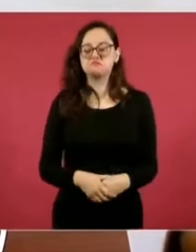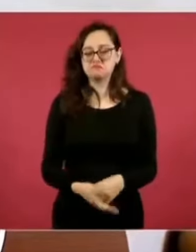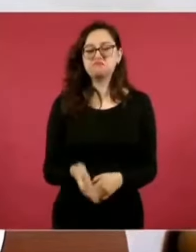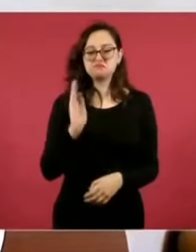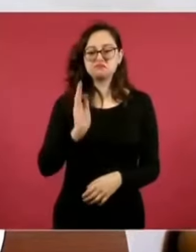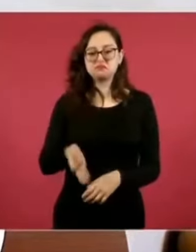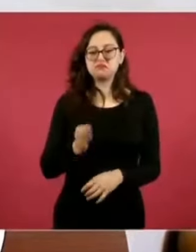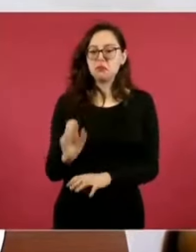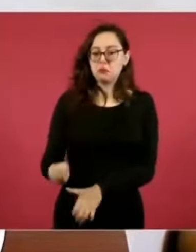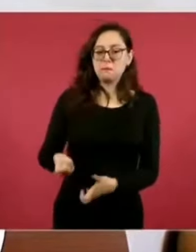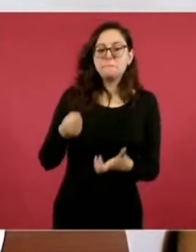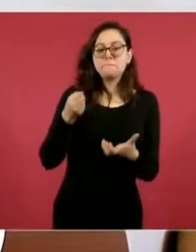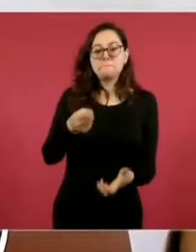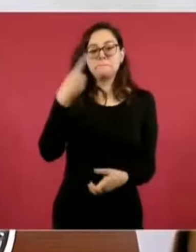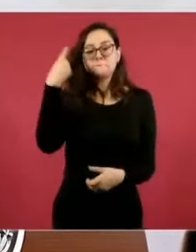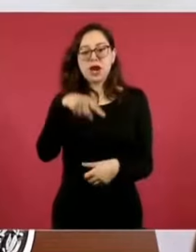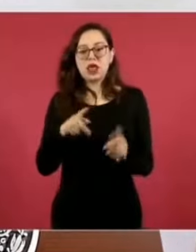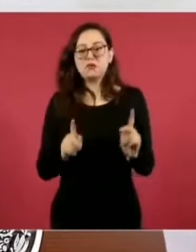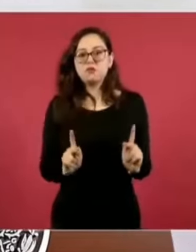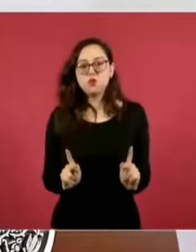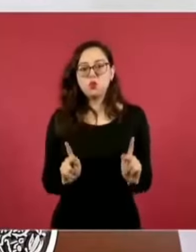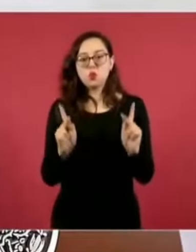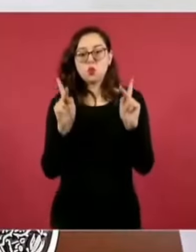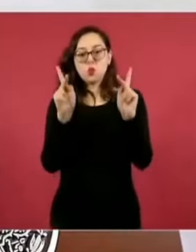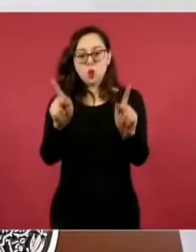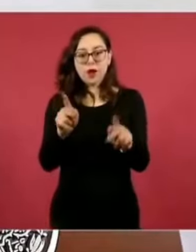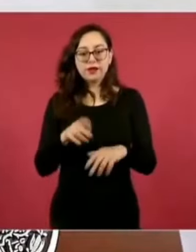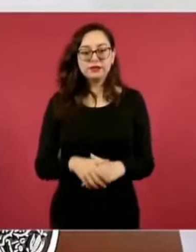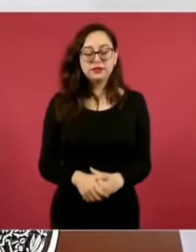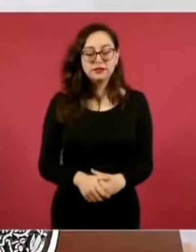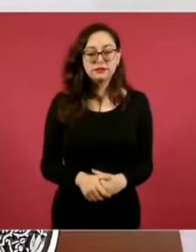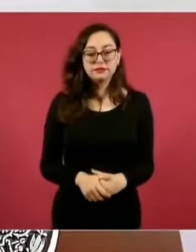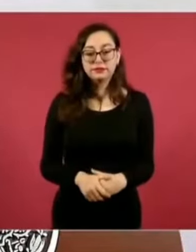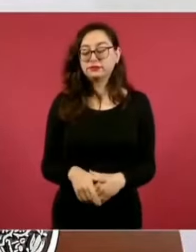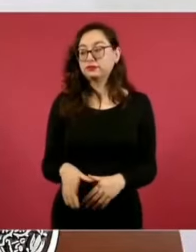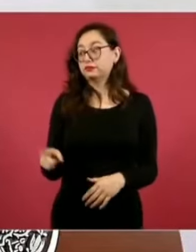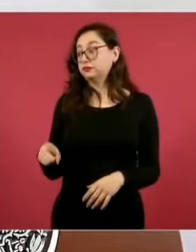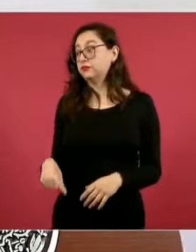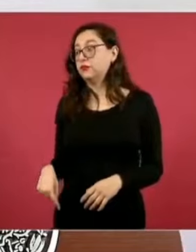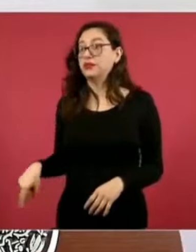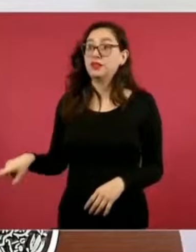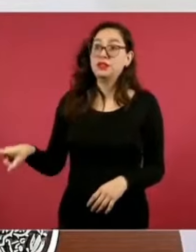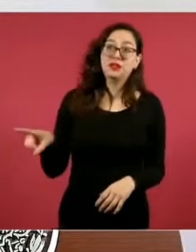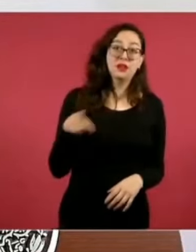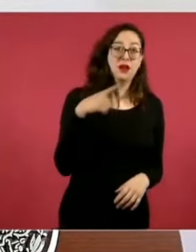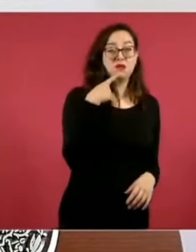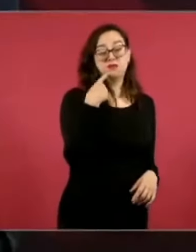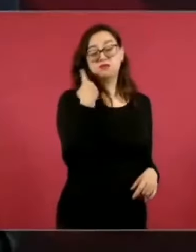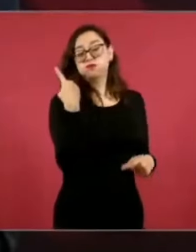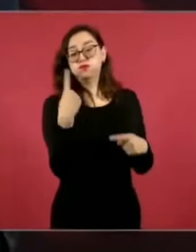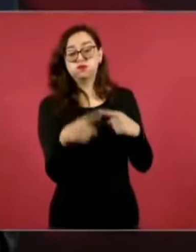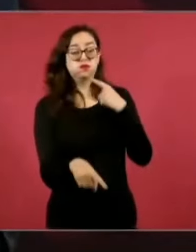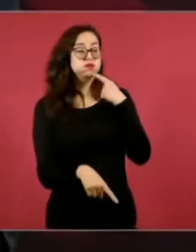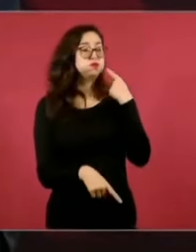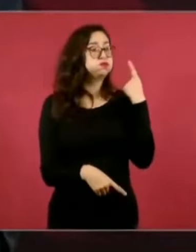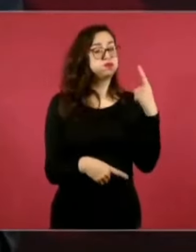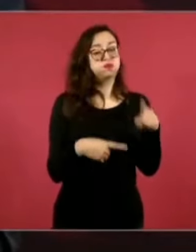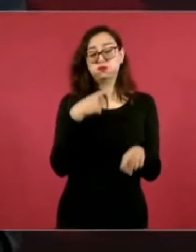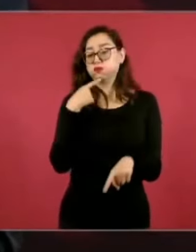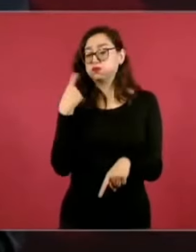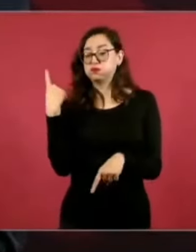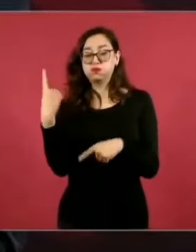Tuvimos también que enfrentar muchísimos amparos. Ya vamos a dar a conocer